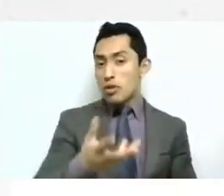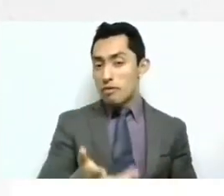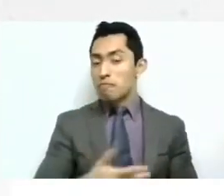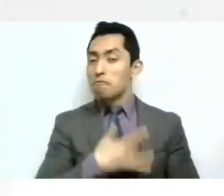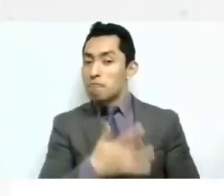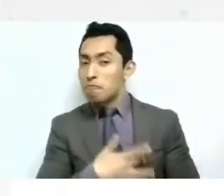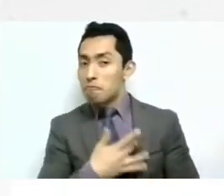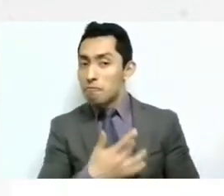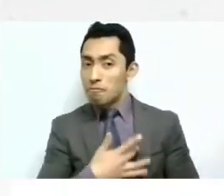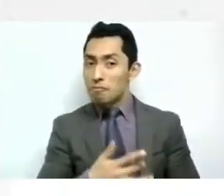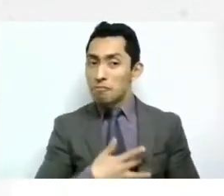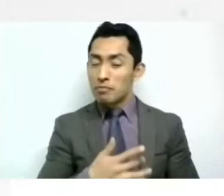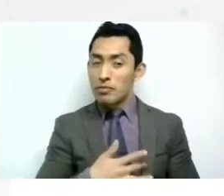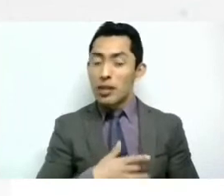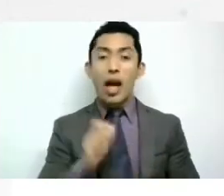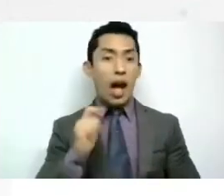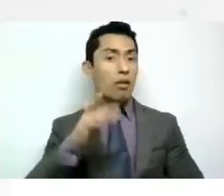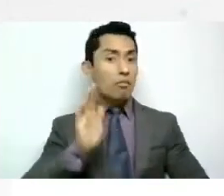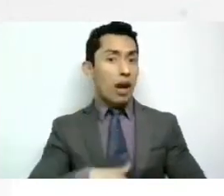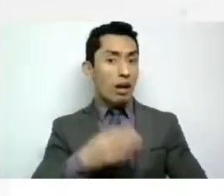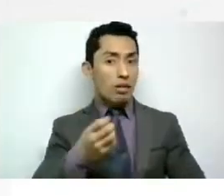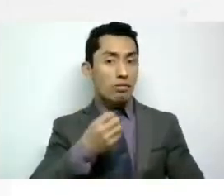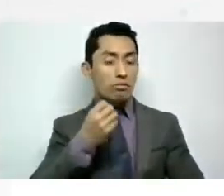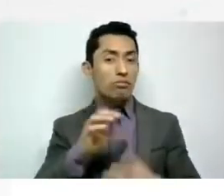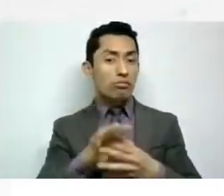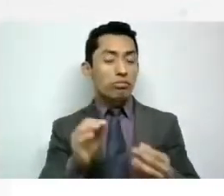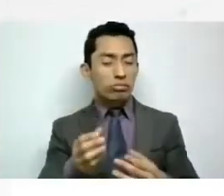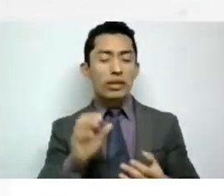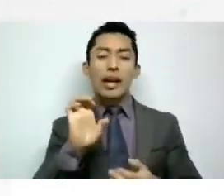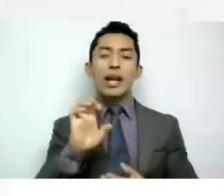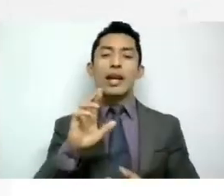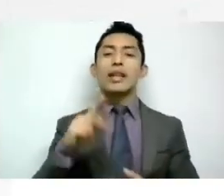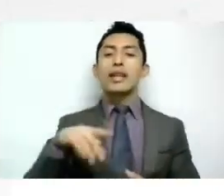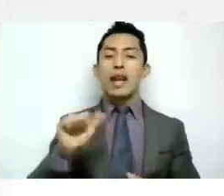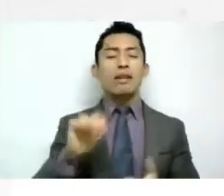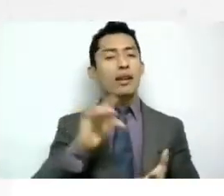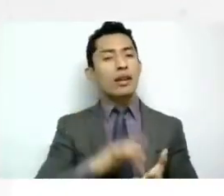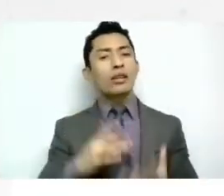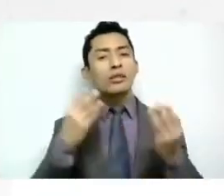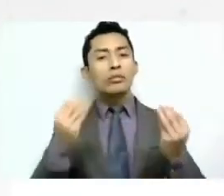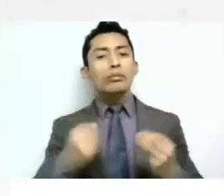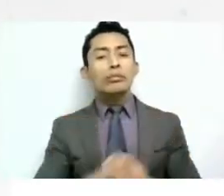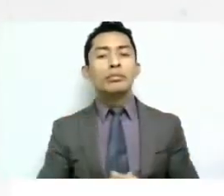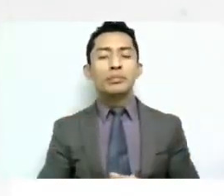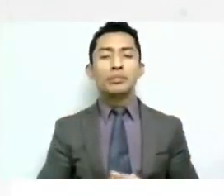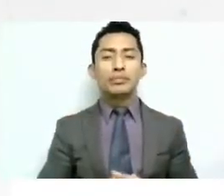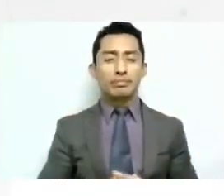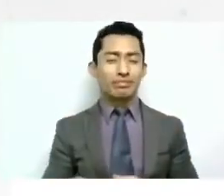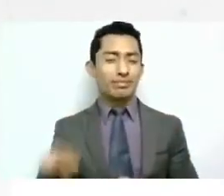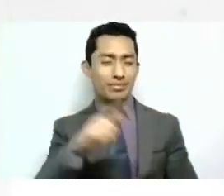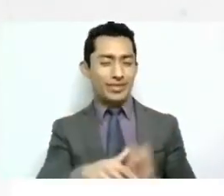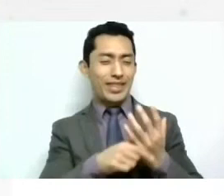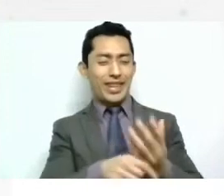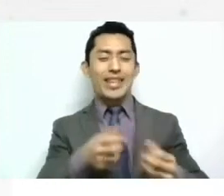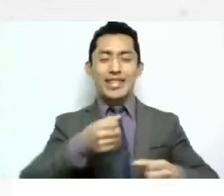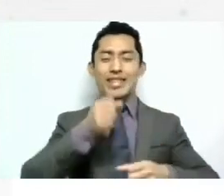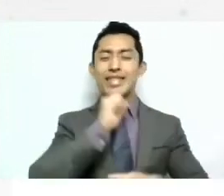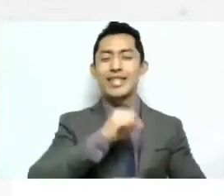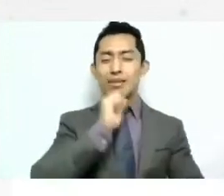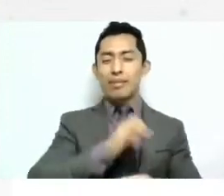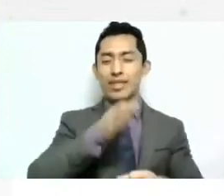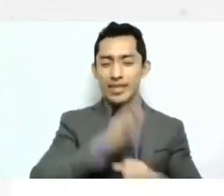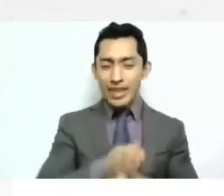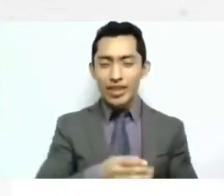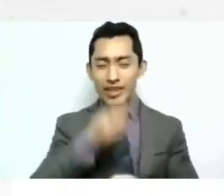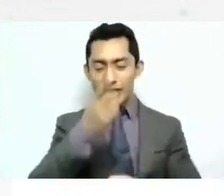quiere ser que les diga algo más Erika muchas gracias con lo del chismecito me parece súper oportuno que lo